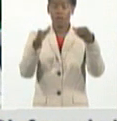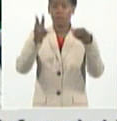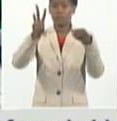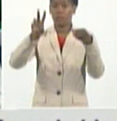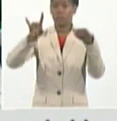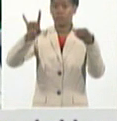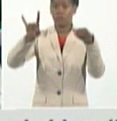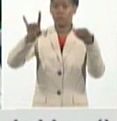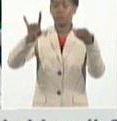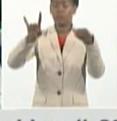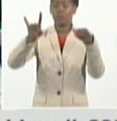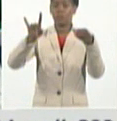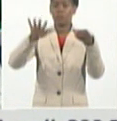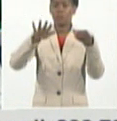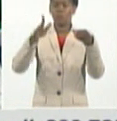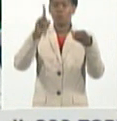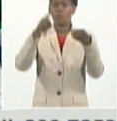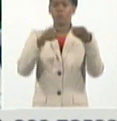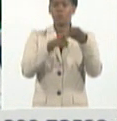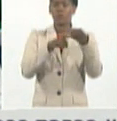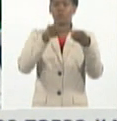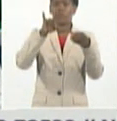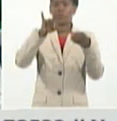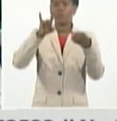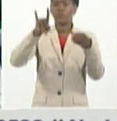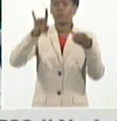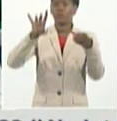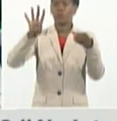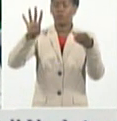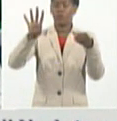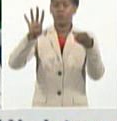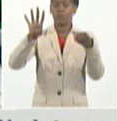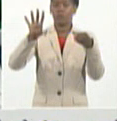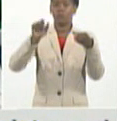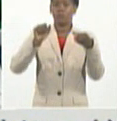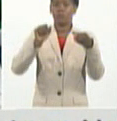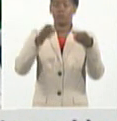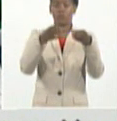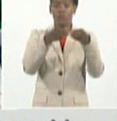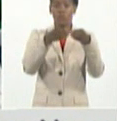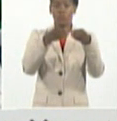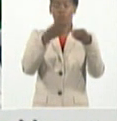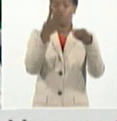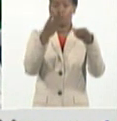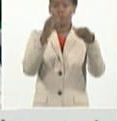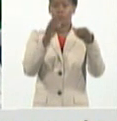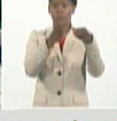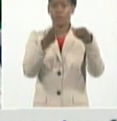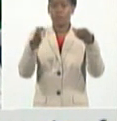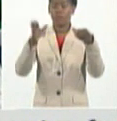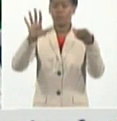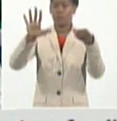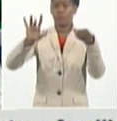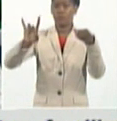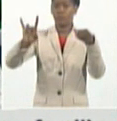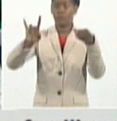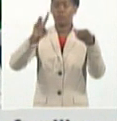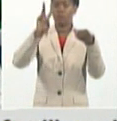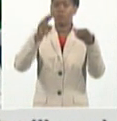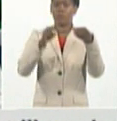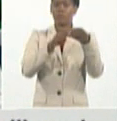,994 pacientes. De 40 a 59, 2